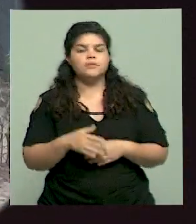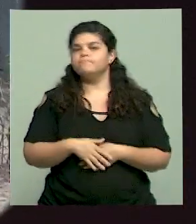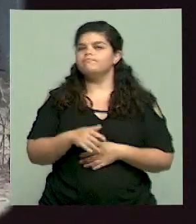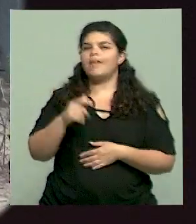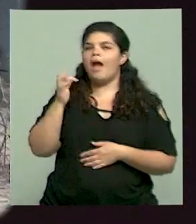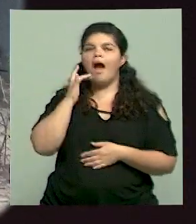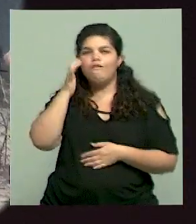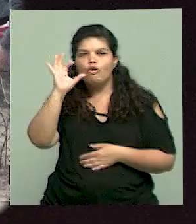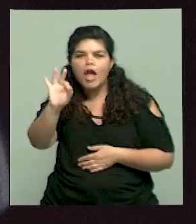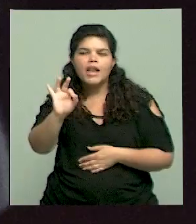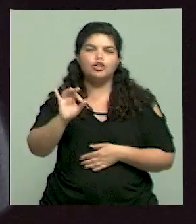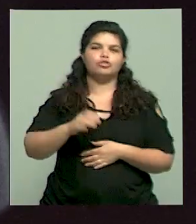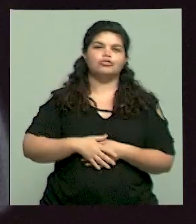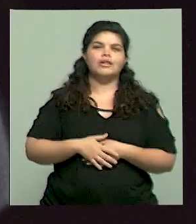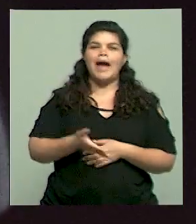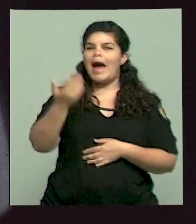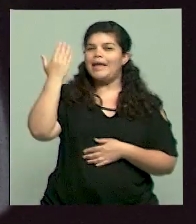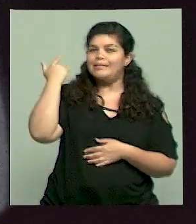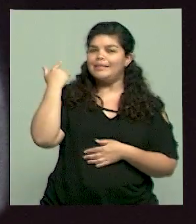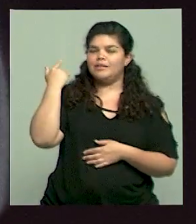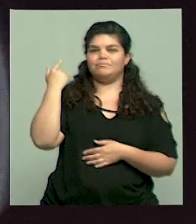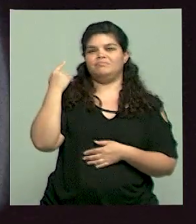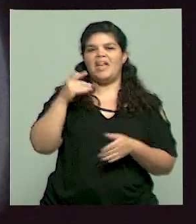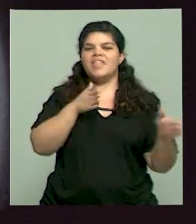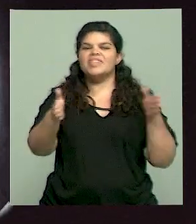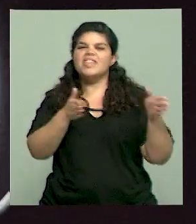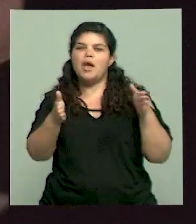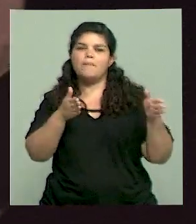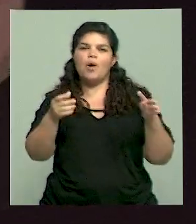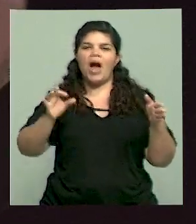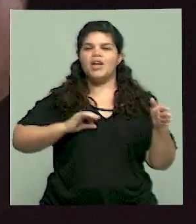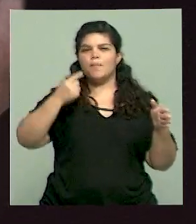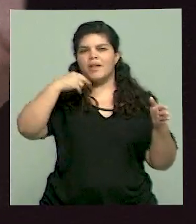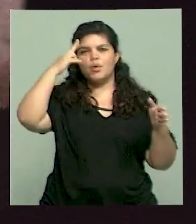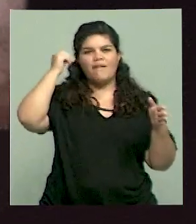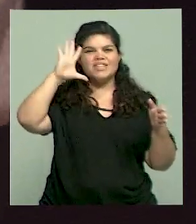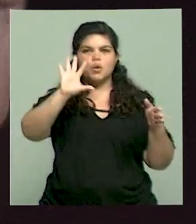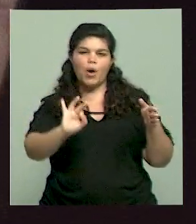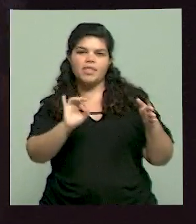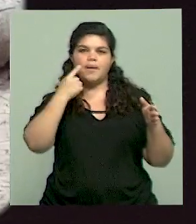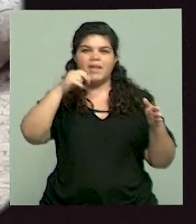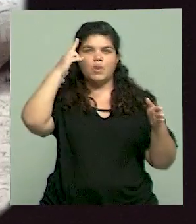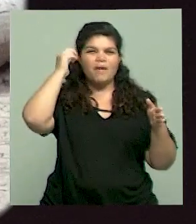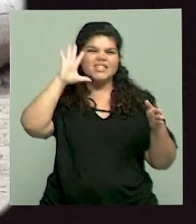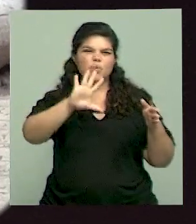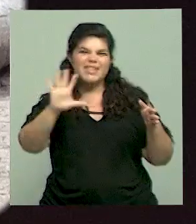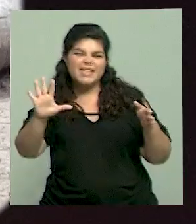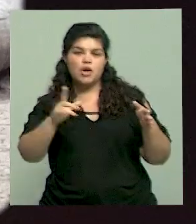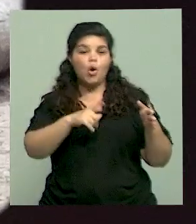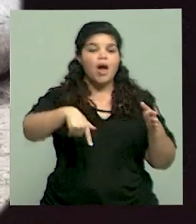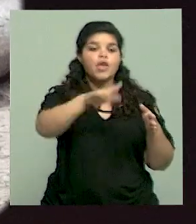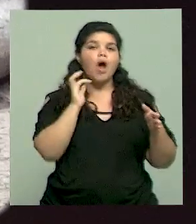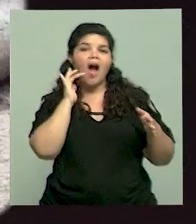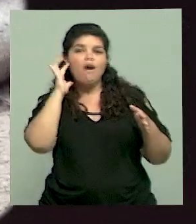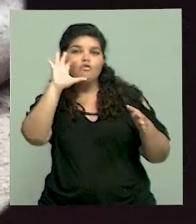50, 55, en esa década, se ocupaban de, por ahí, comer de sus huertas, o de usar